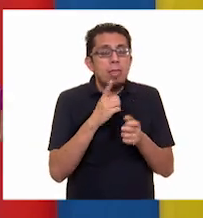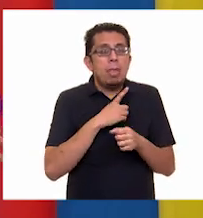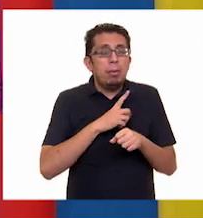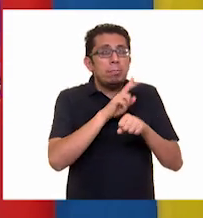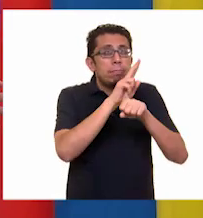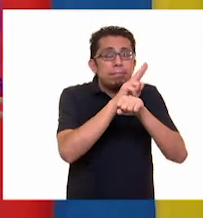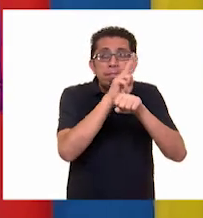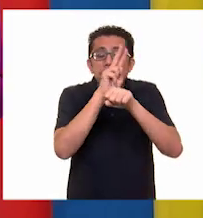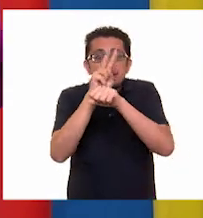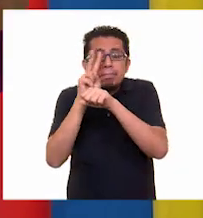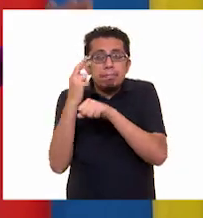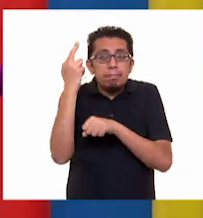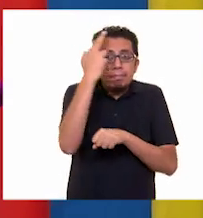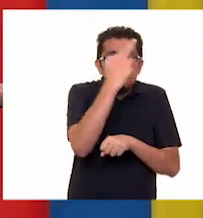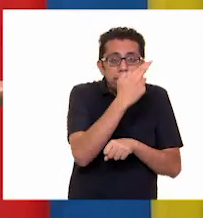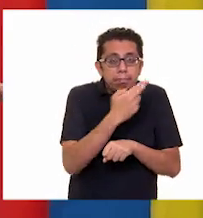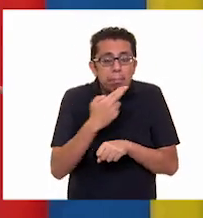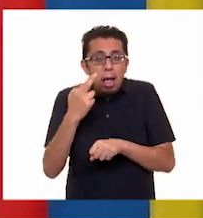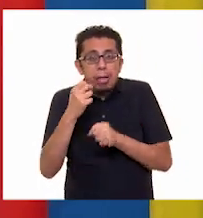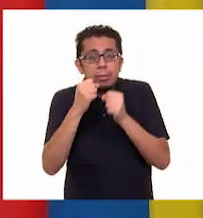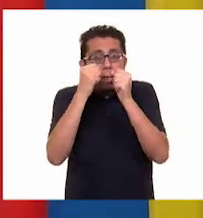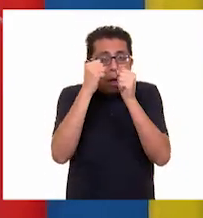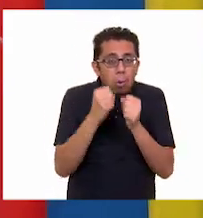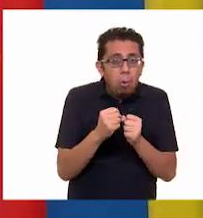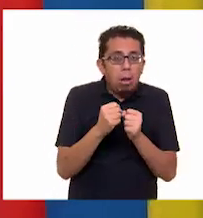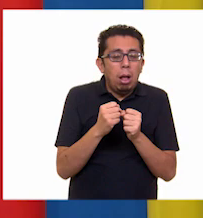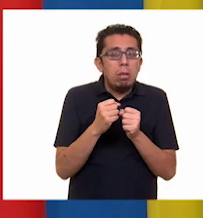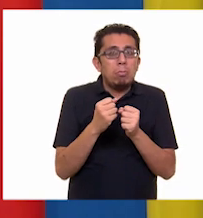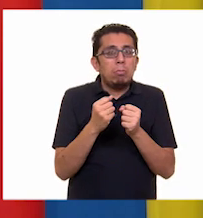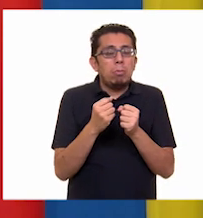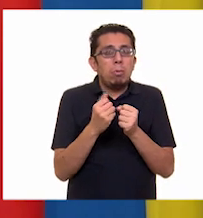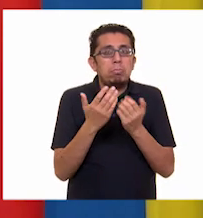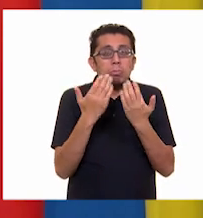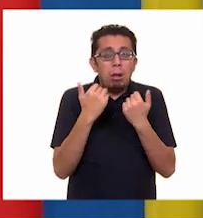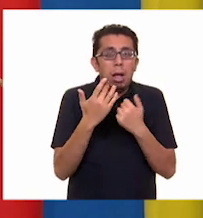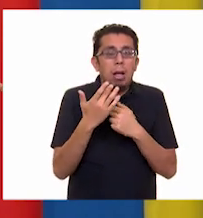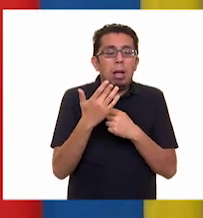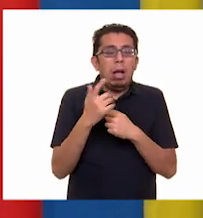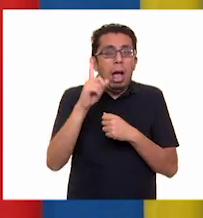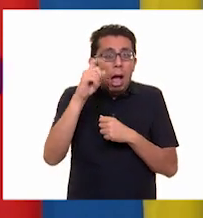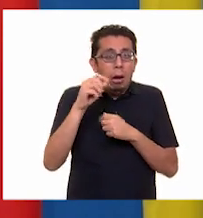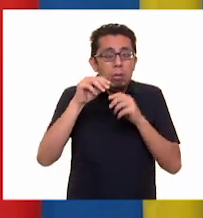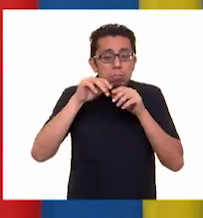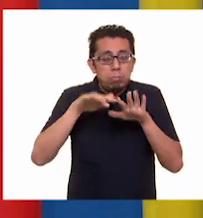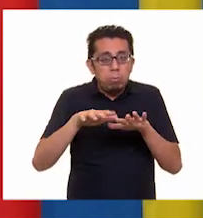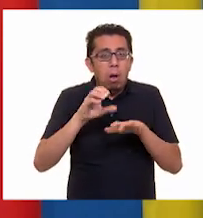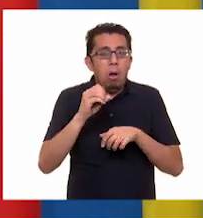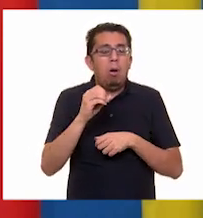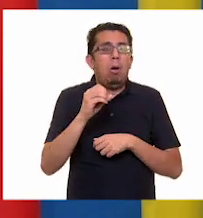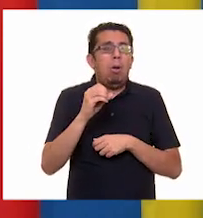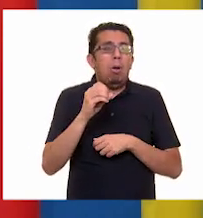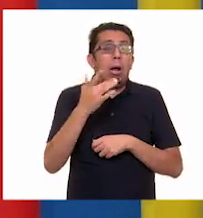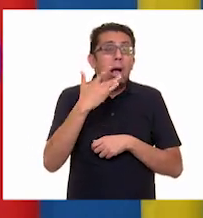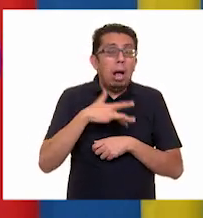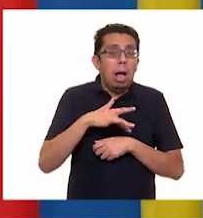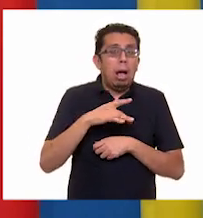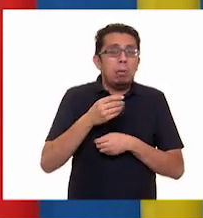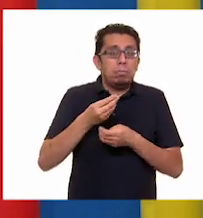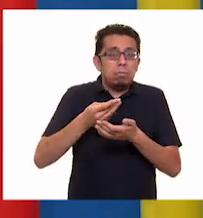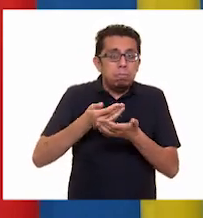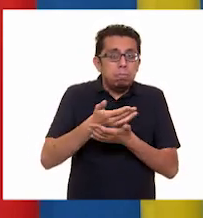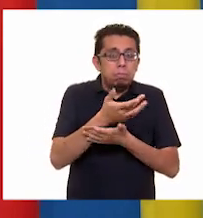seguras, es decir, que no haya condiciones como fugas o agrietamientos que puedan poner en riesgo la